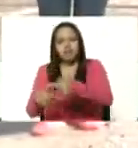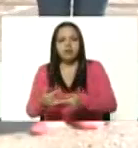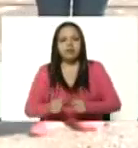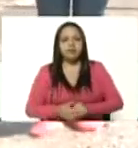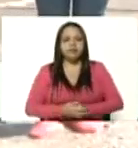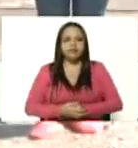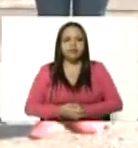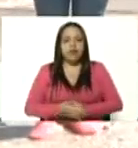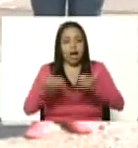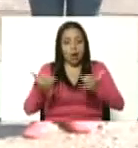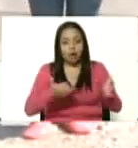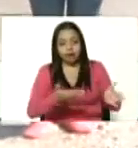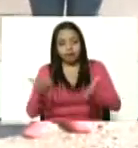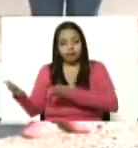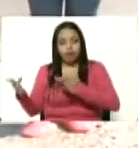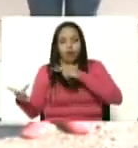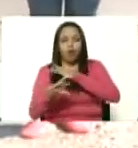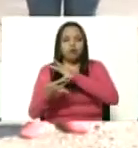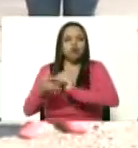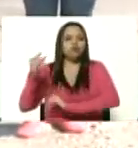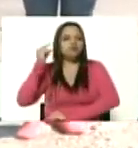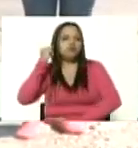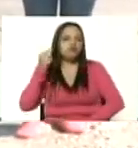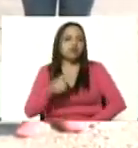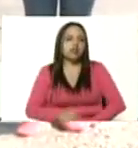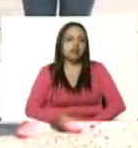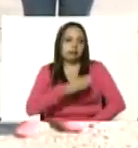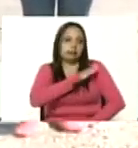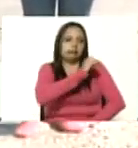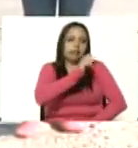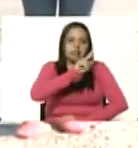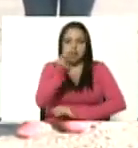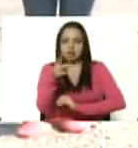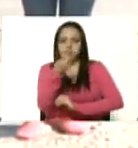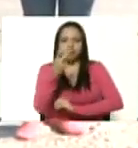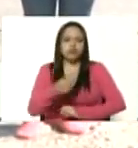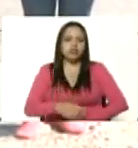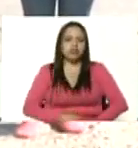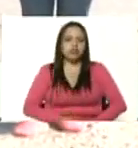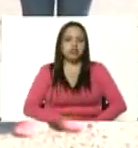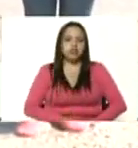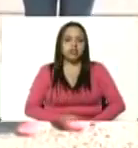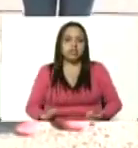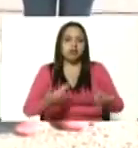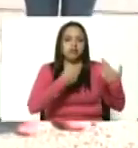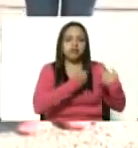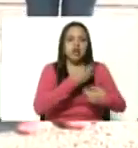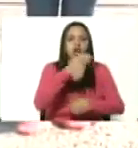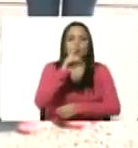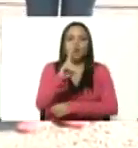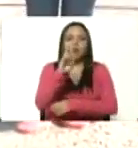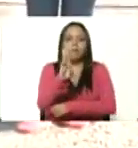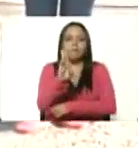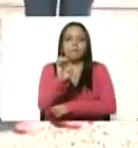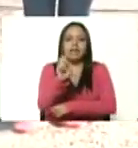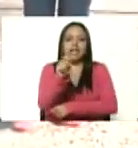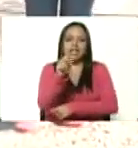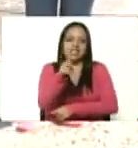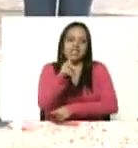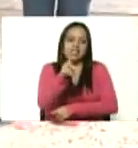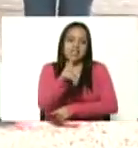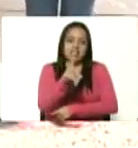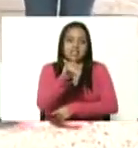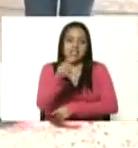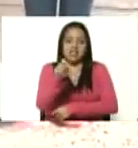sargento segundo miliciana amarista Dios Marvin del valle comandante Lupedi le hablará acerca de las funciones que cumple en el territorio